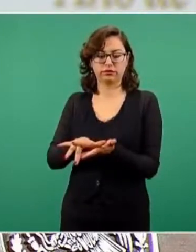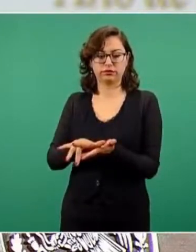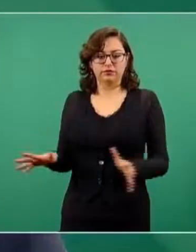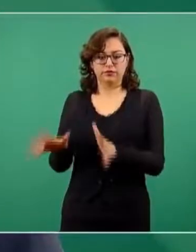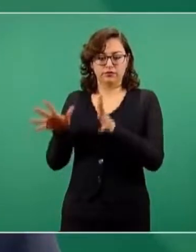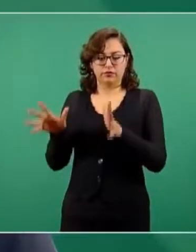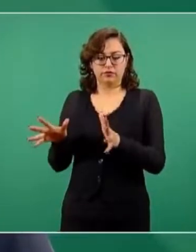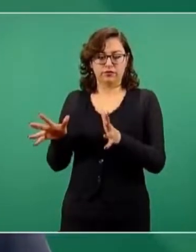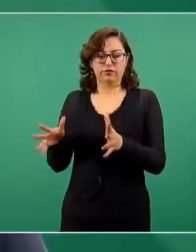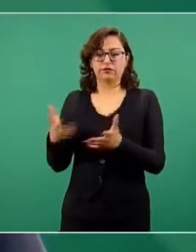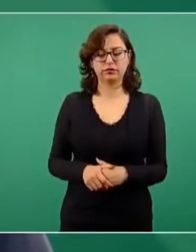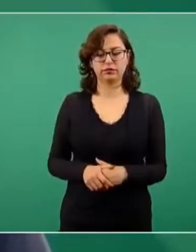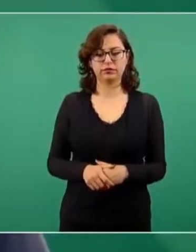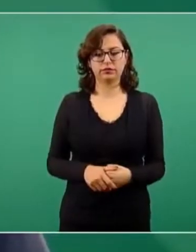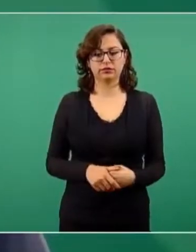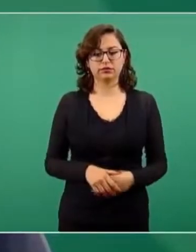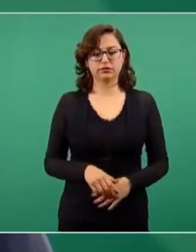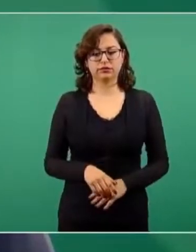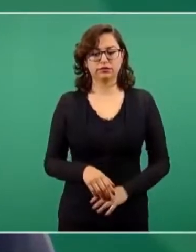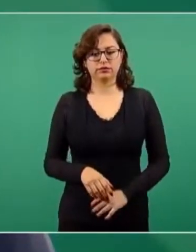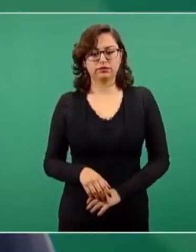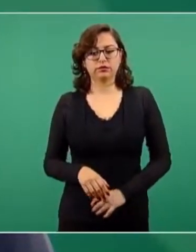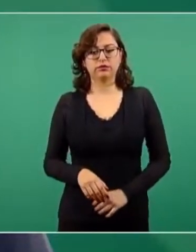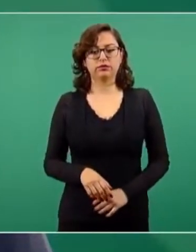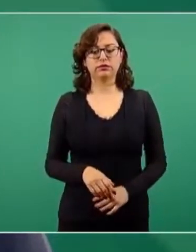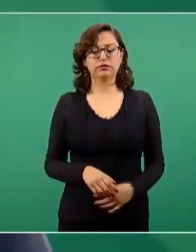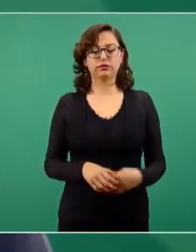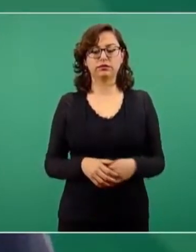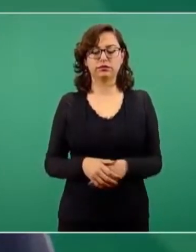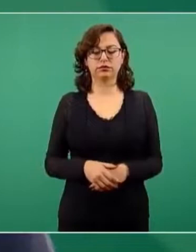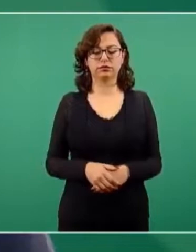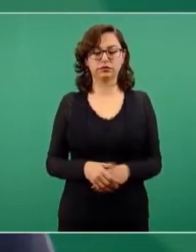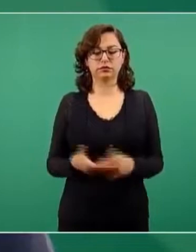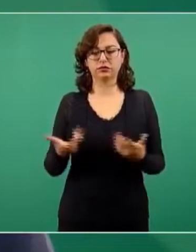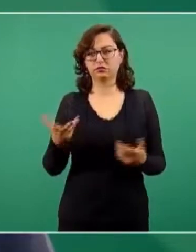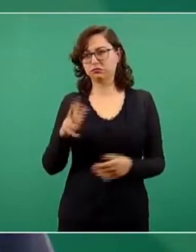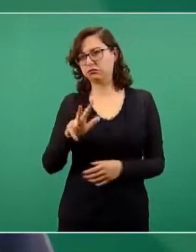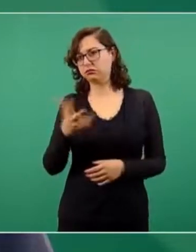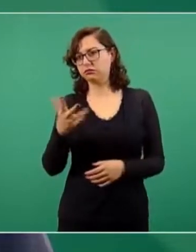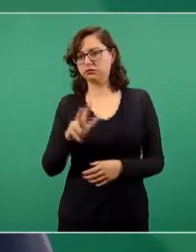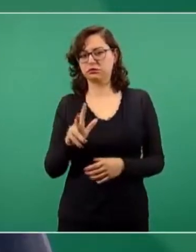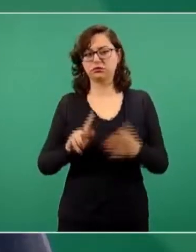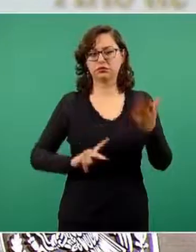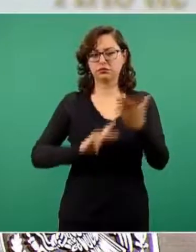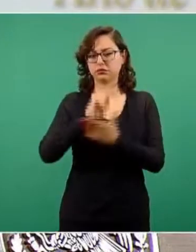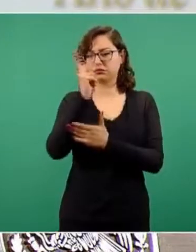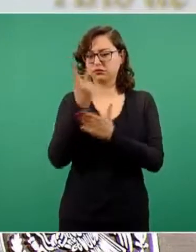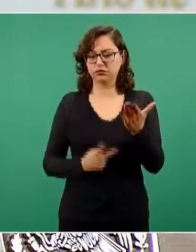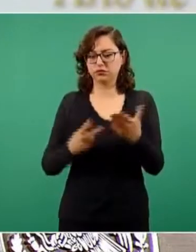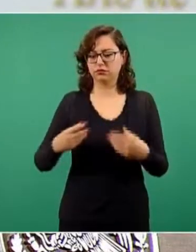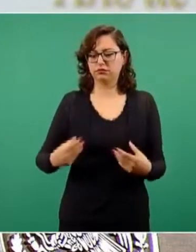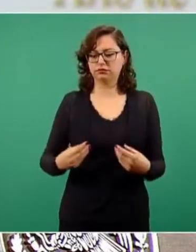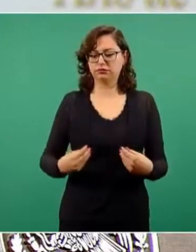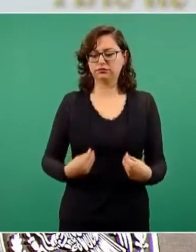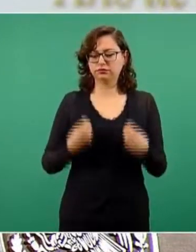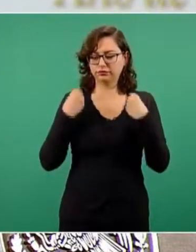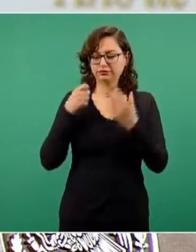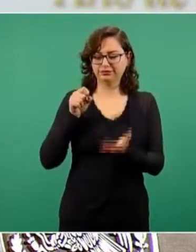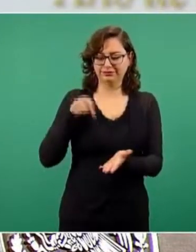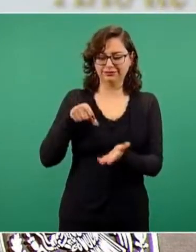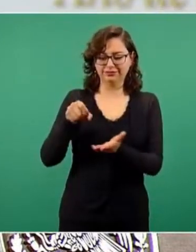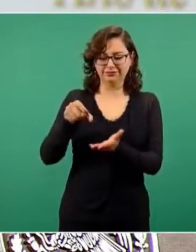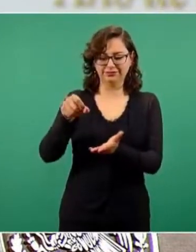para sembrar árboles. Estamos pensando en una ampliación del programa Sembrando Vida. Nosotros